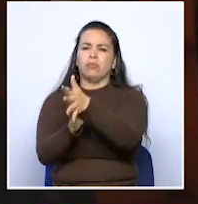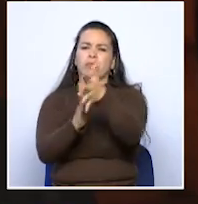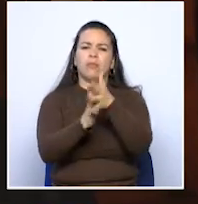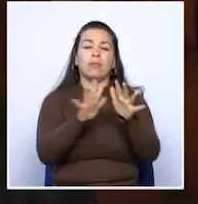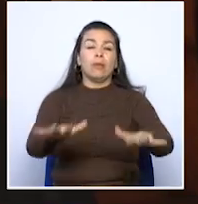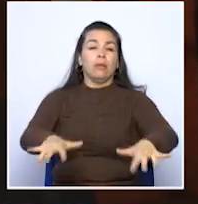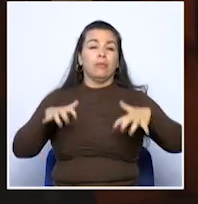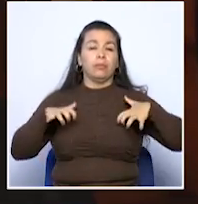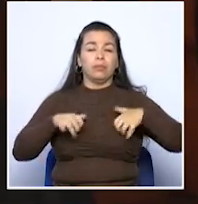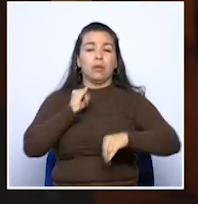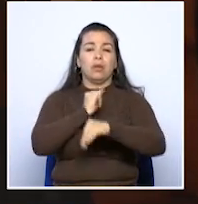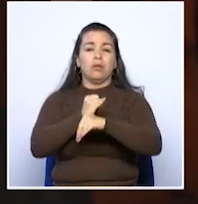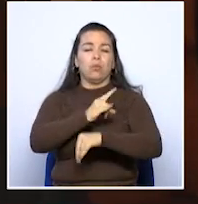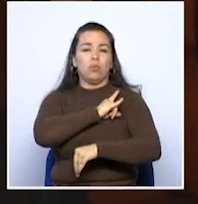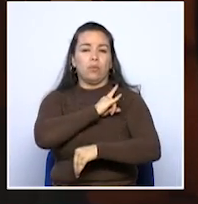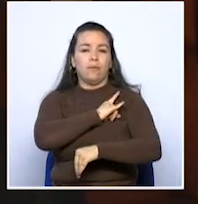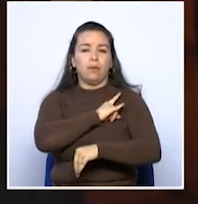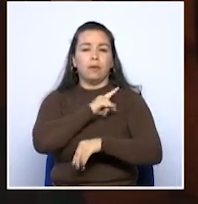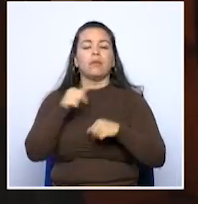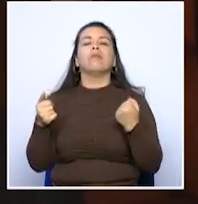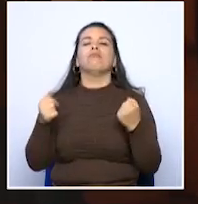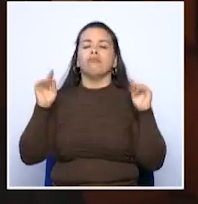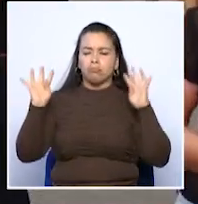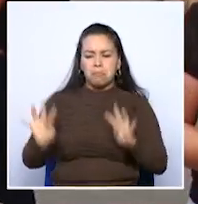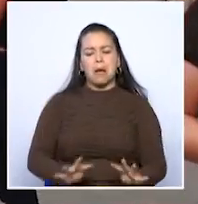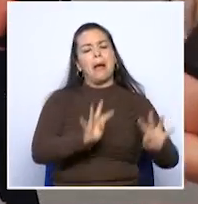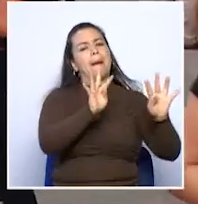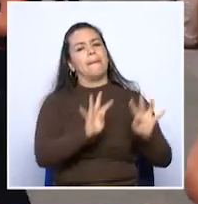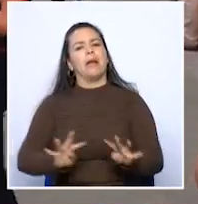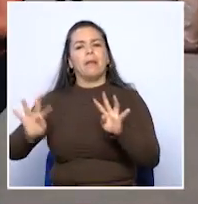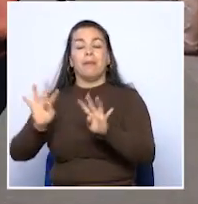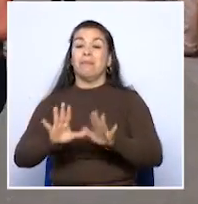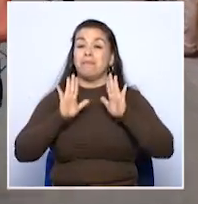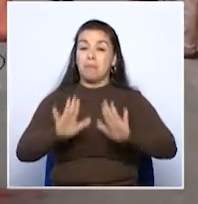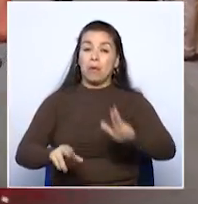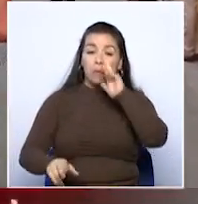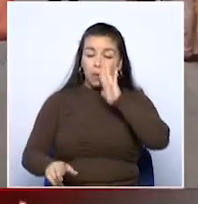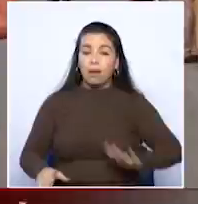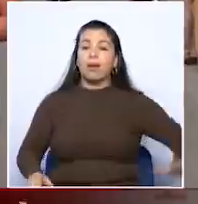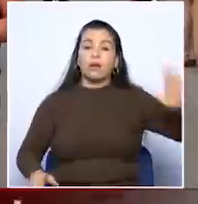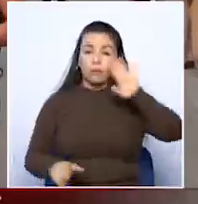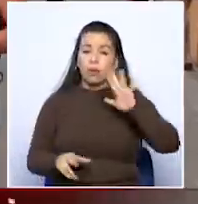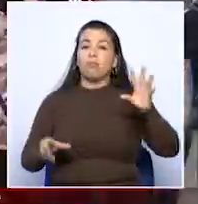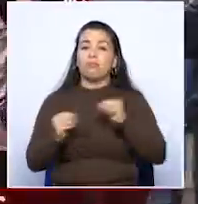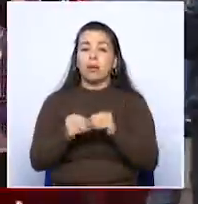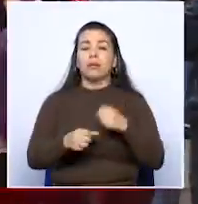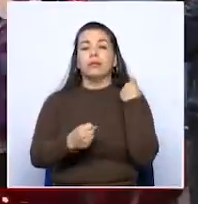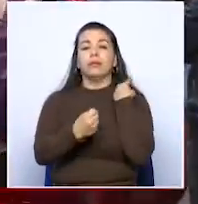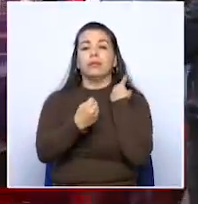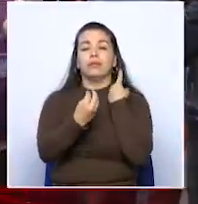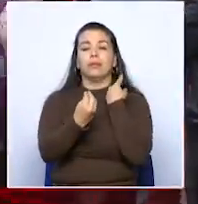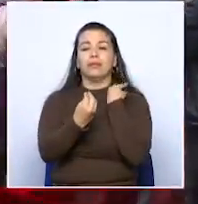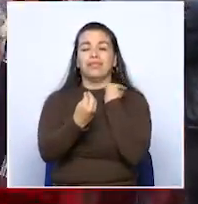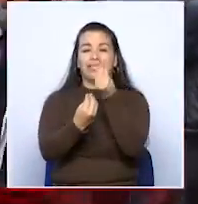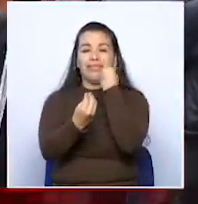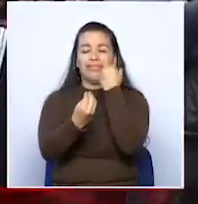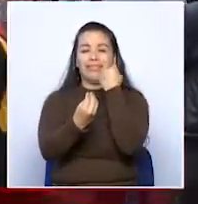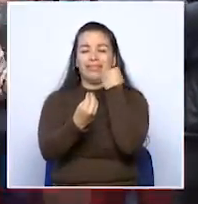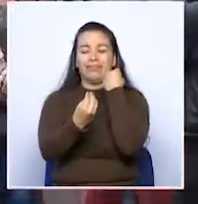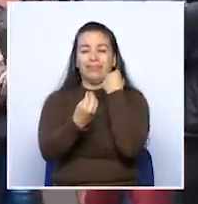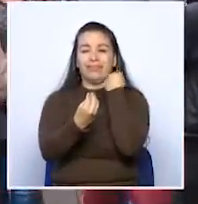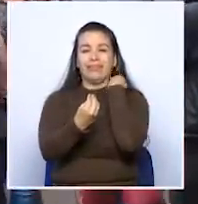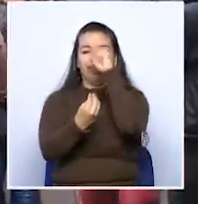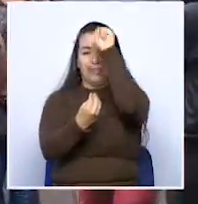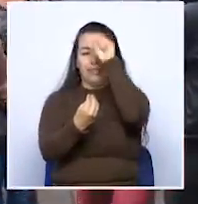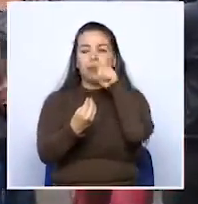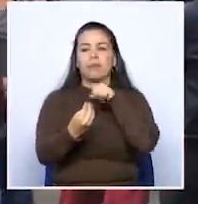máxima del instituto universitario, haremos movilización. El paro nacional también lo acompañan sindicatos como Sintravecólicas y funcionarios de la